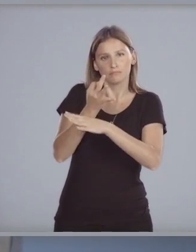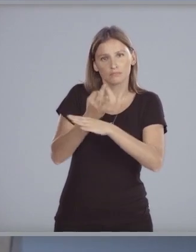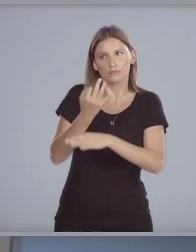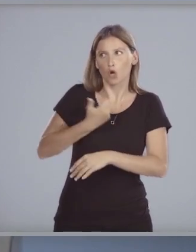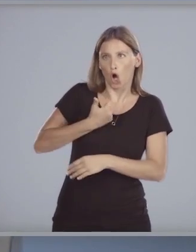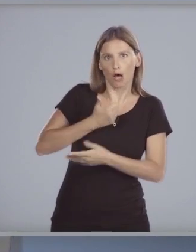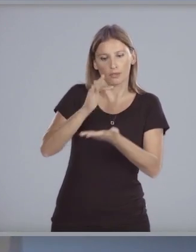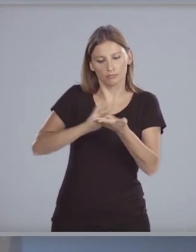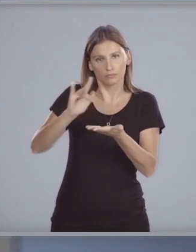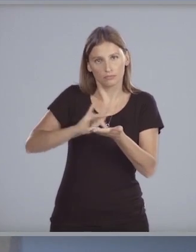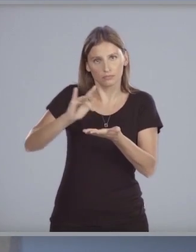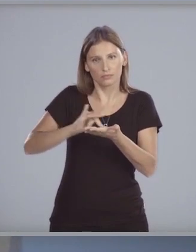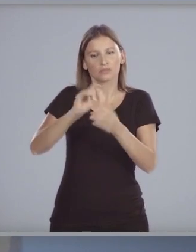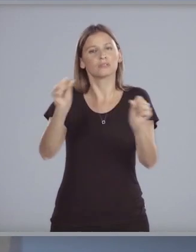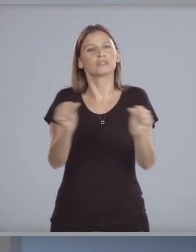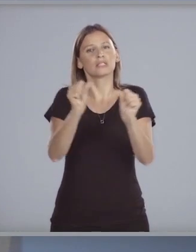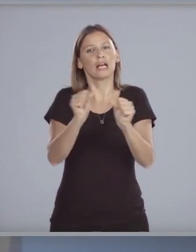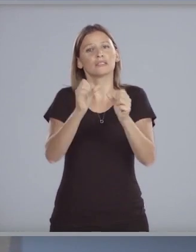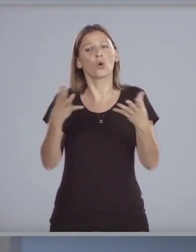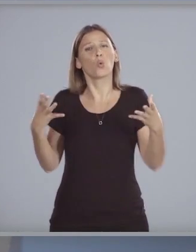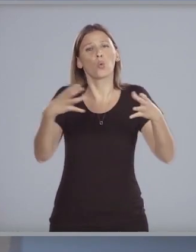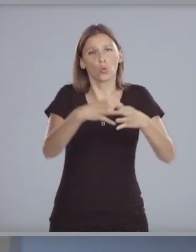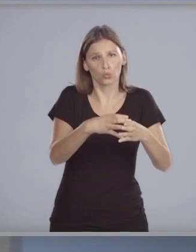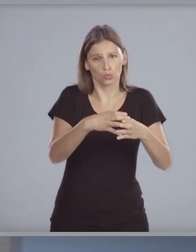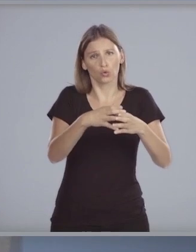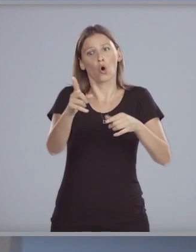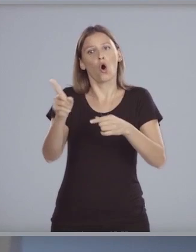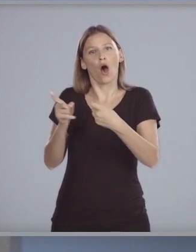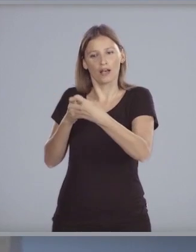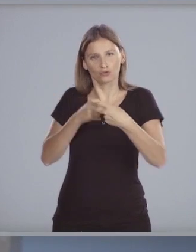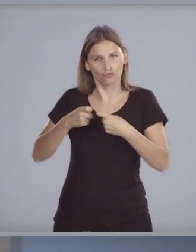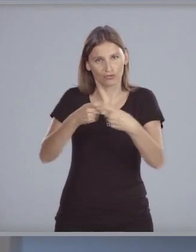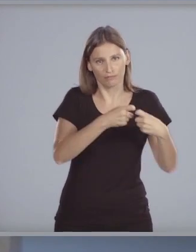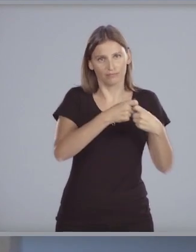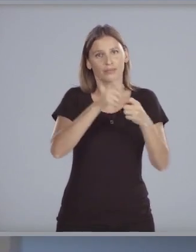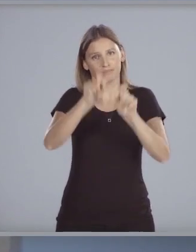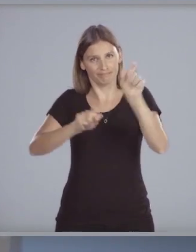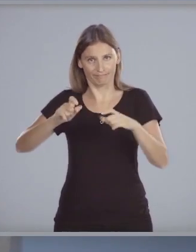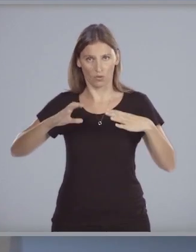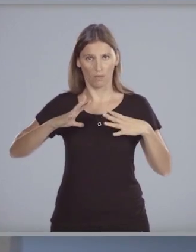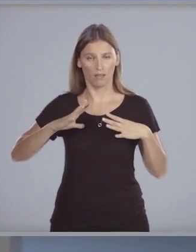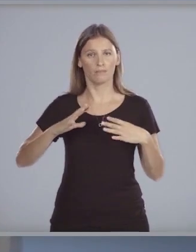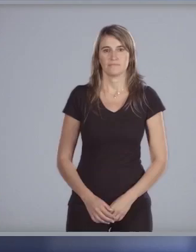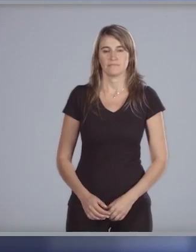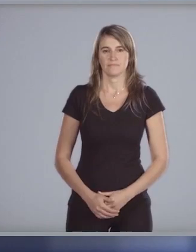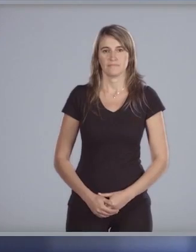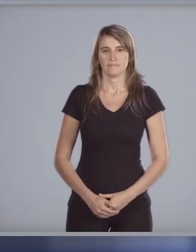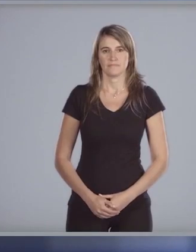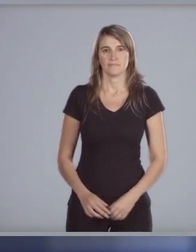en el uso de las tablets se realizará en conjunto con las asociaciones de jubilados.